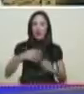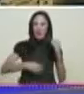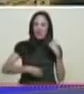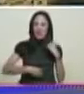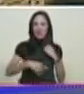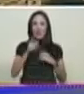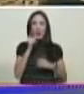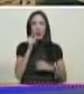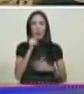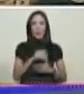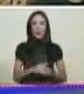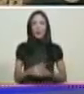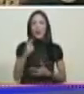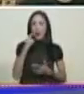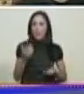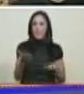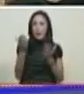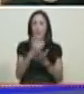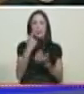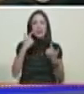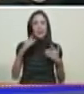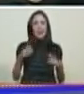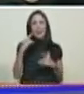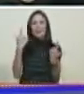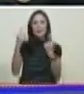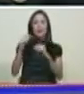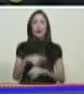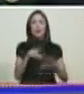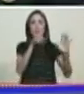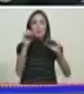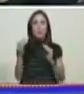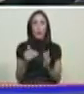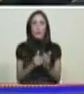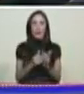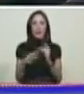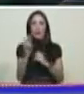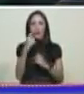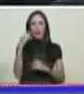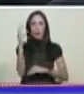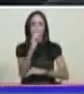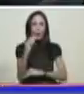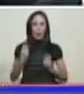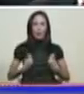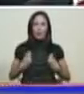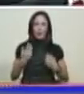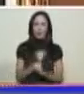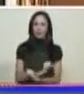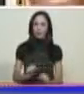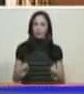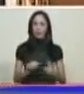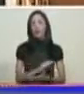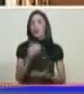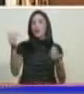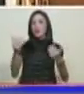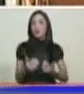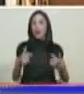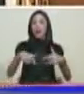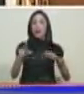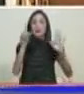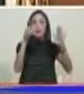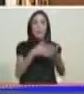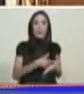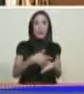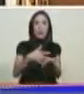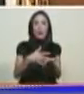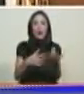el guacharo dice bueno arma una laraca porque supuestamente se fueron 600 mil venezolanos para allá y aquí se han venido 6 millones de colombianos